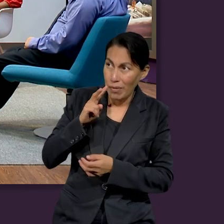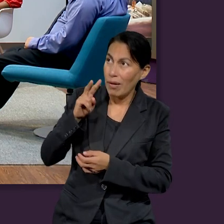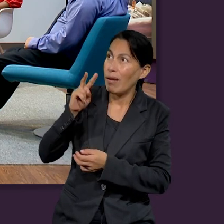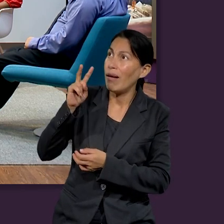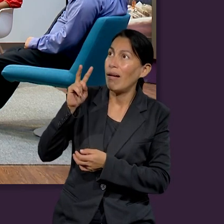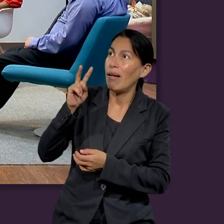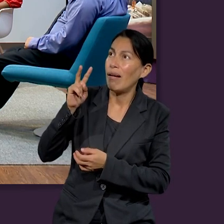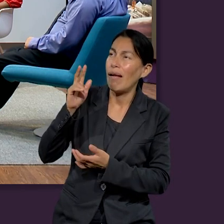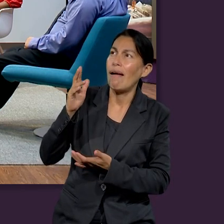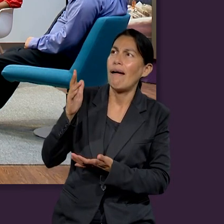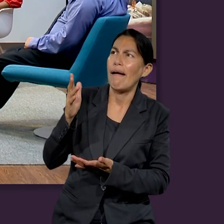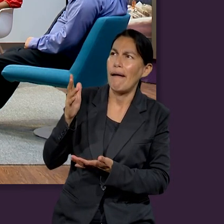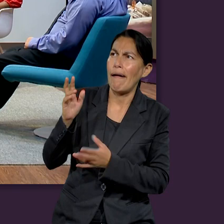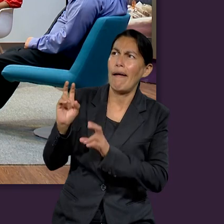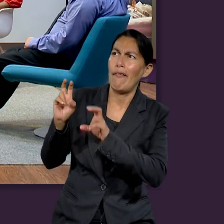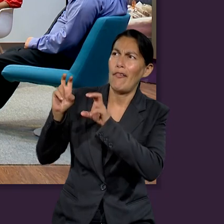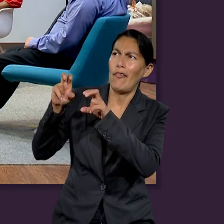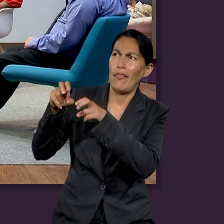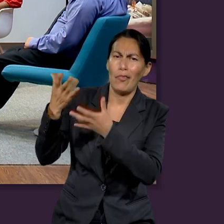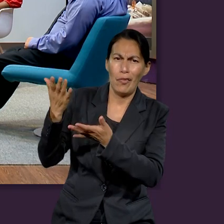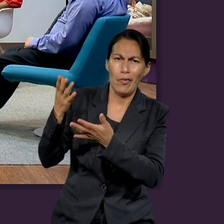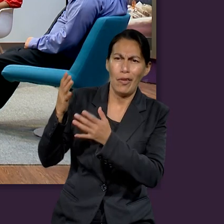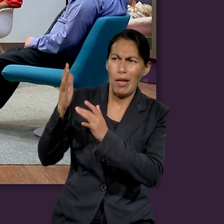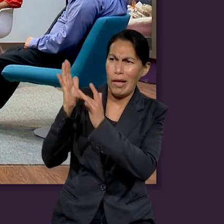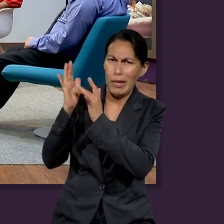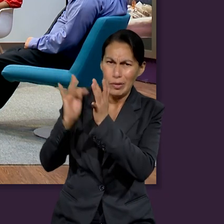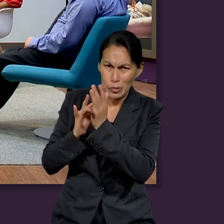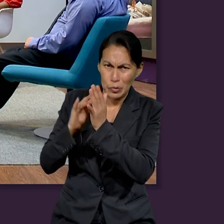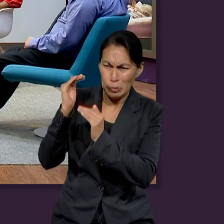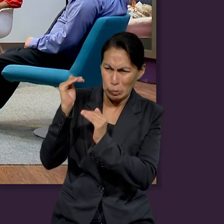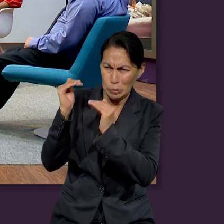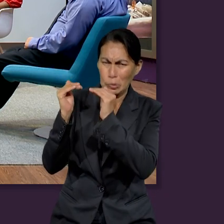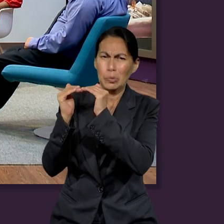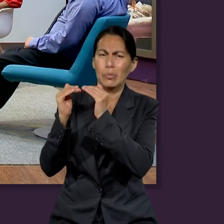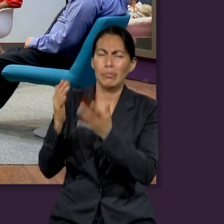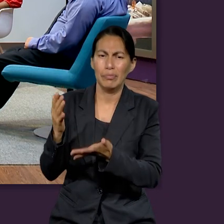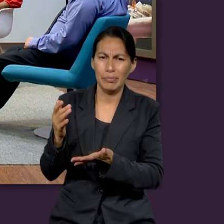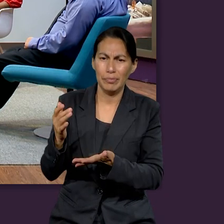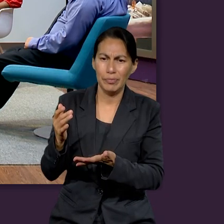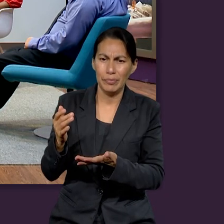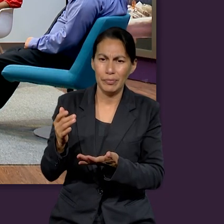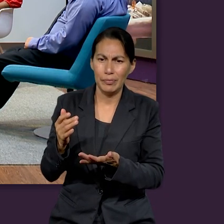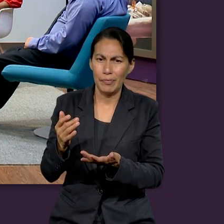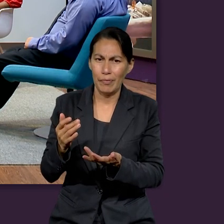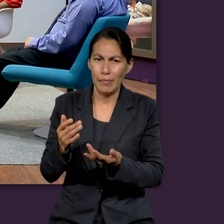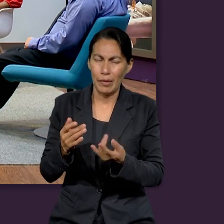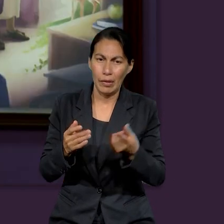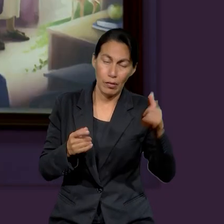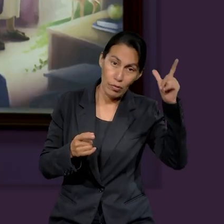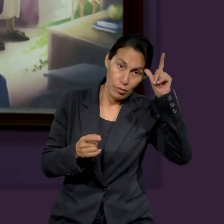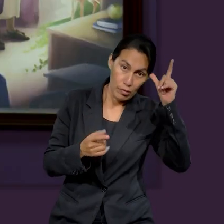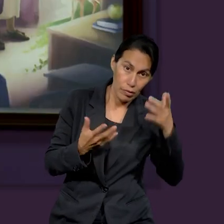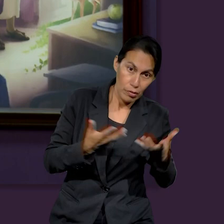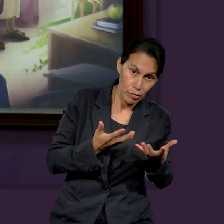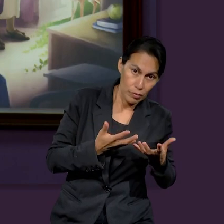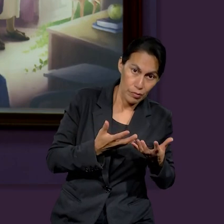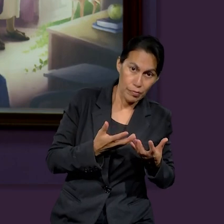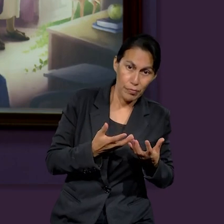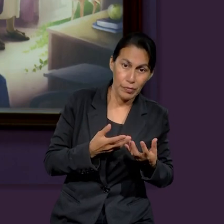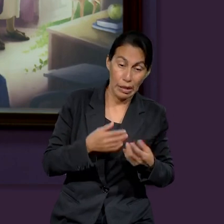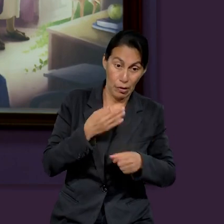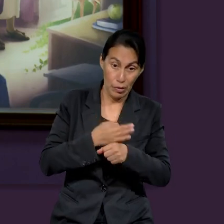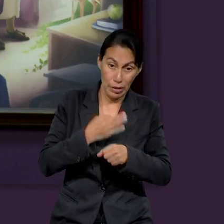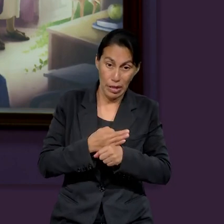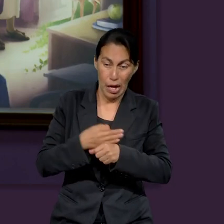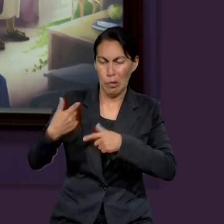hacia algo que no le correspondía. Y fue algo, o sea, es algo que así como a él le funcionó, ahorita ya